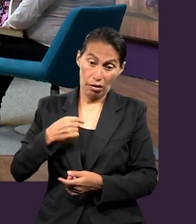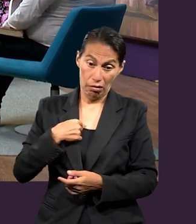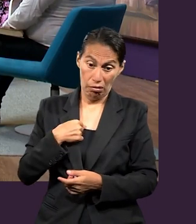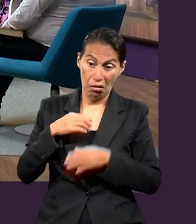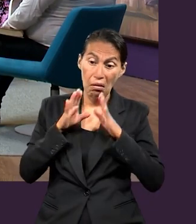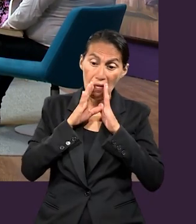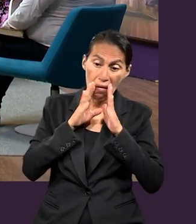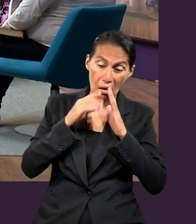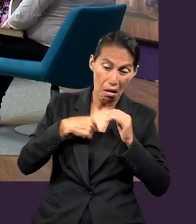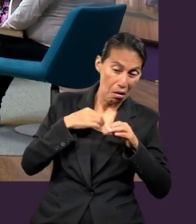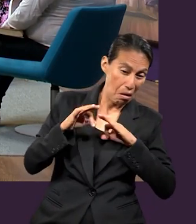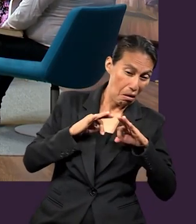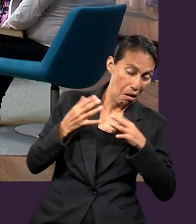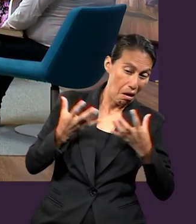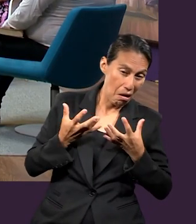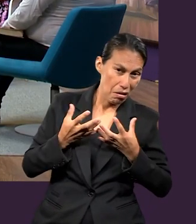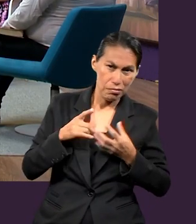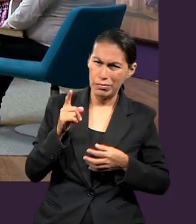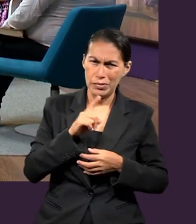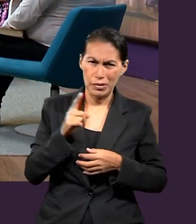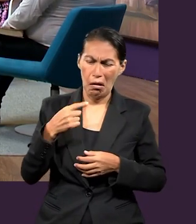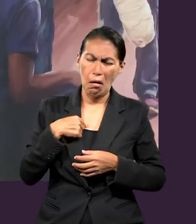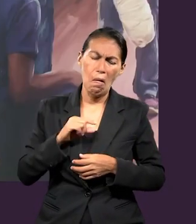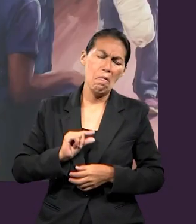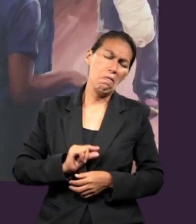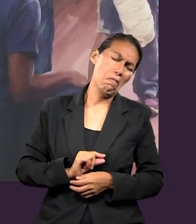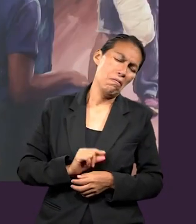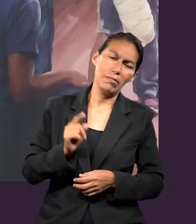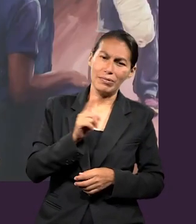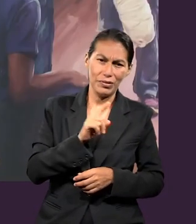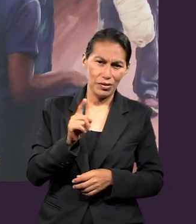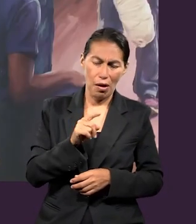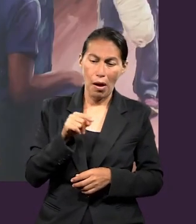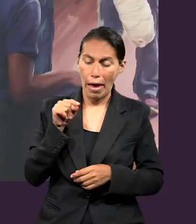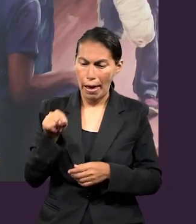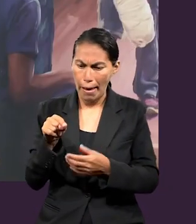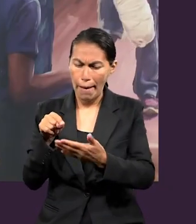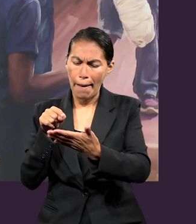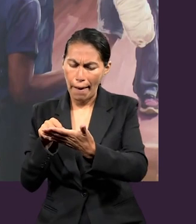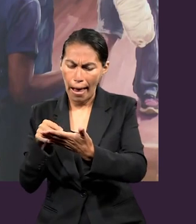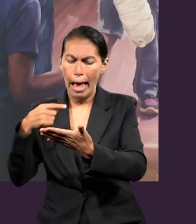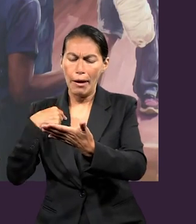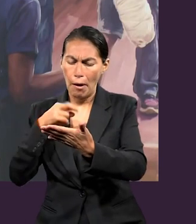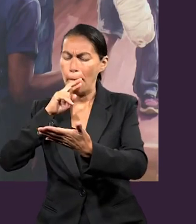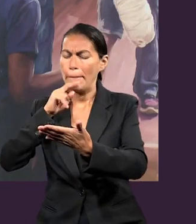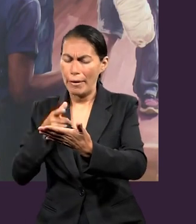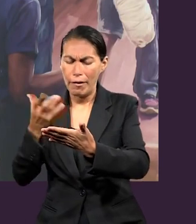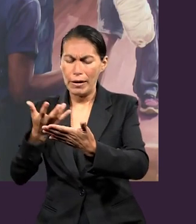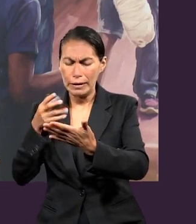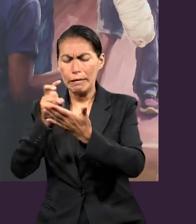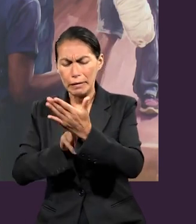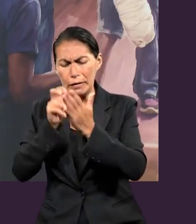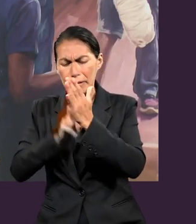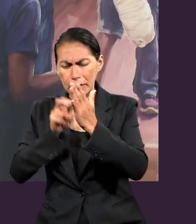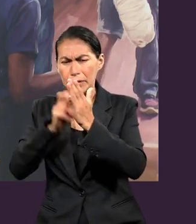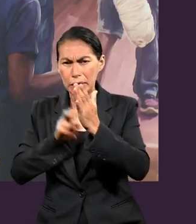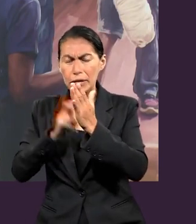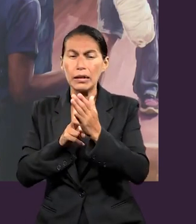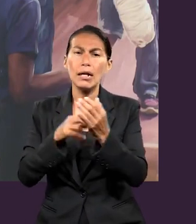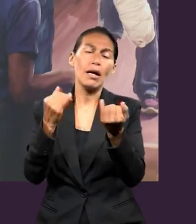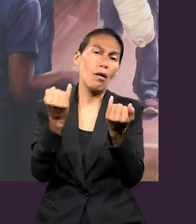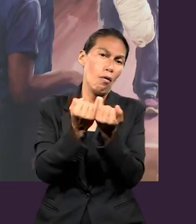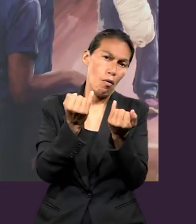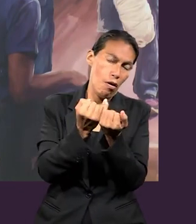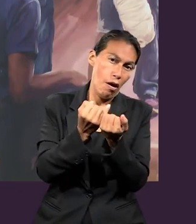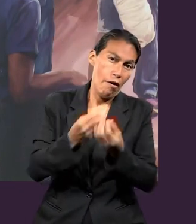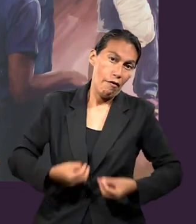errores. no es para criticar mi propio trabajo o para hacerlo de menos, sino para buscar esa mejora constante. Y yo creo que